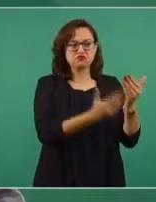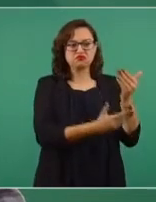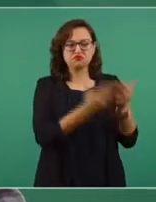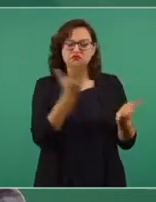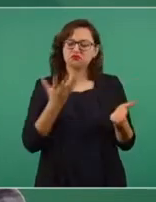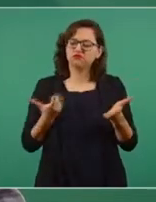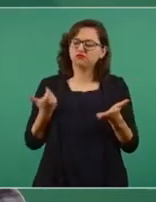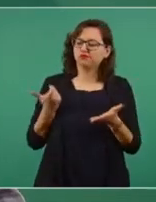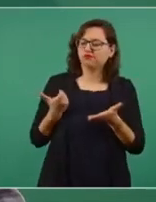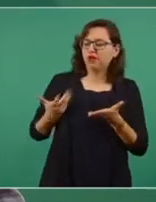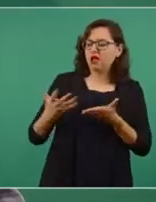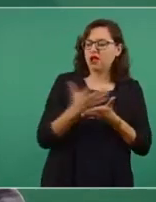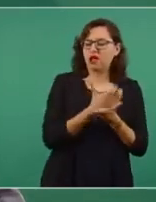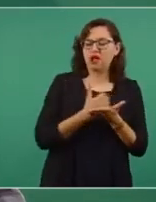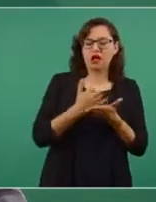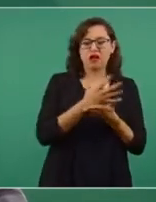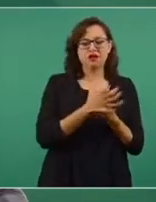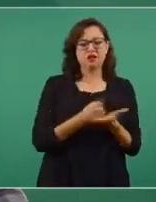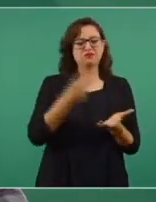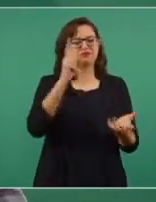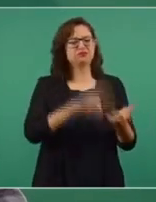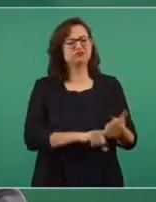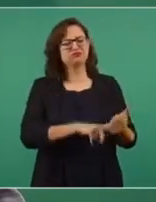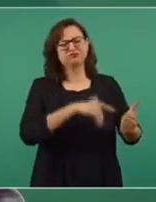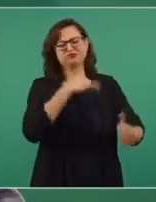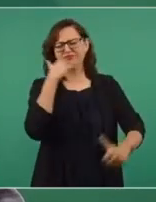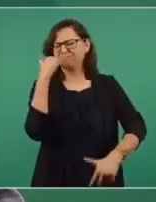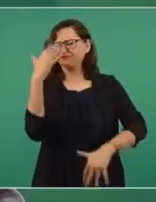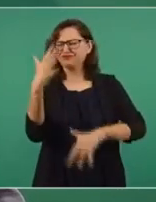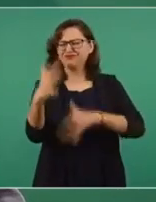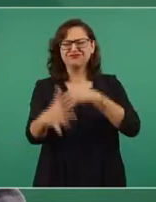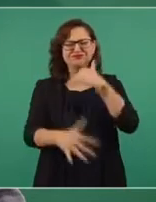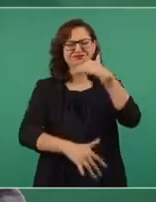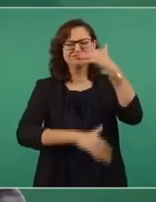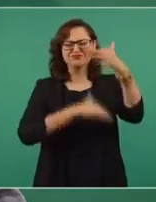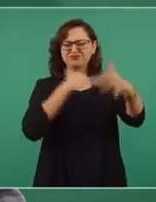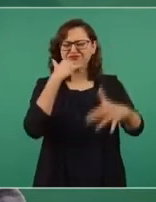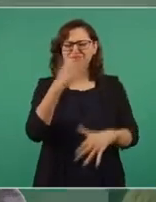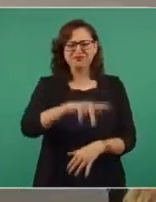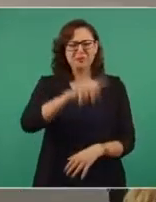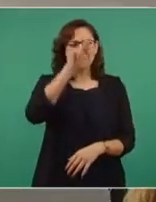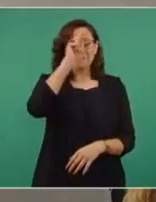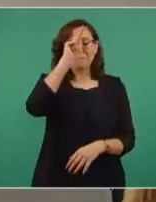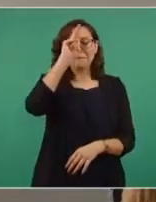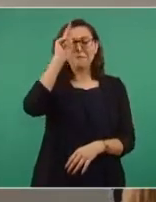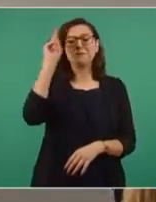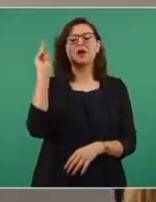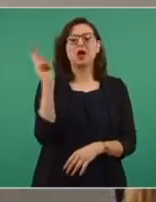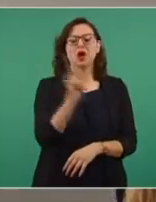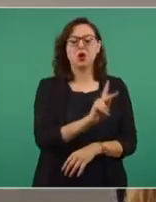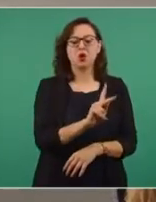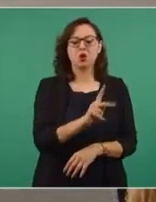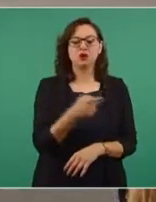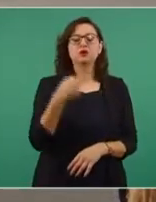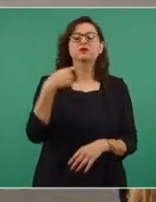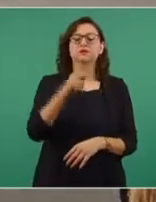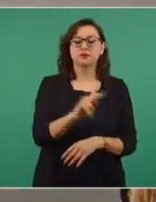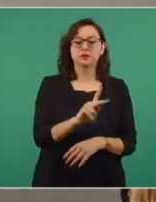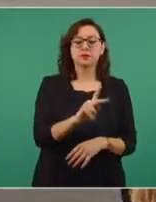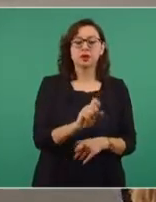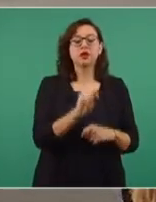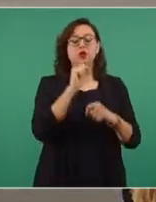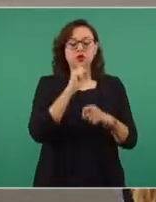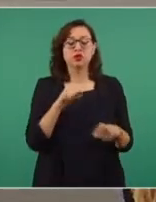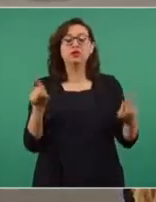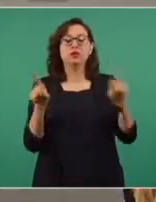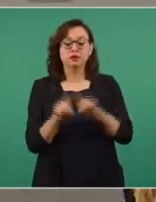que enfermó a todo el sistema de salud en México, pero también una nueva historia, la de